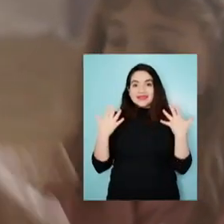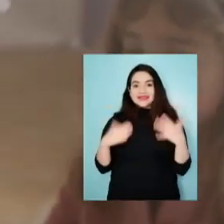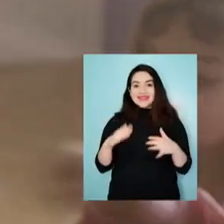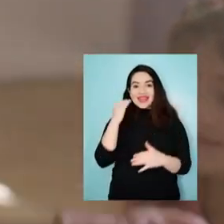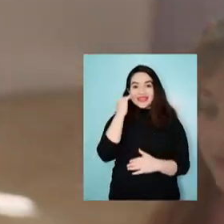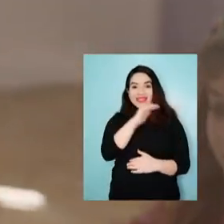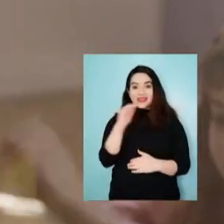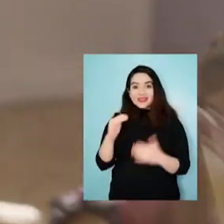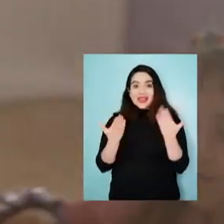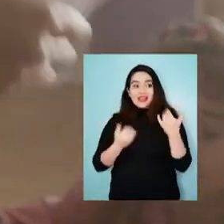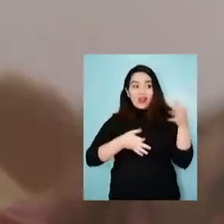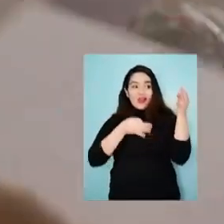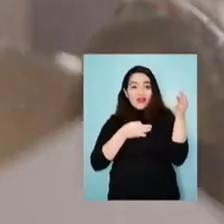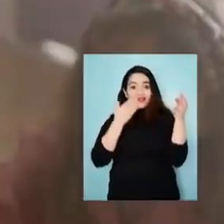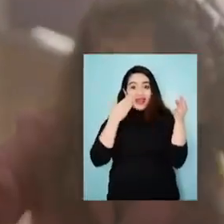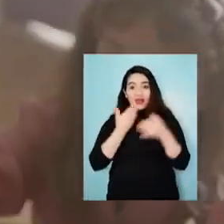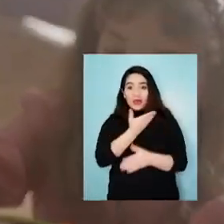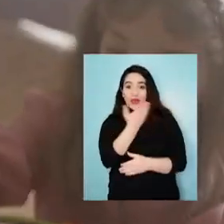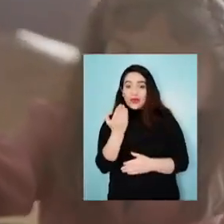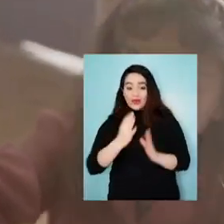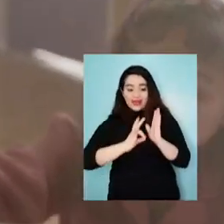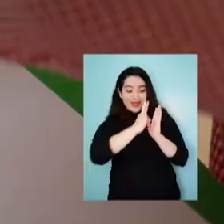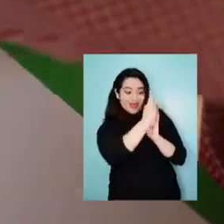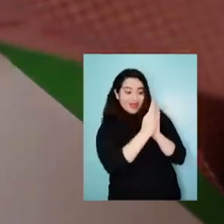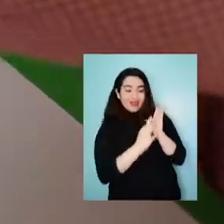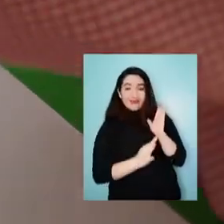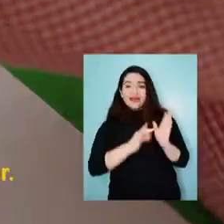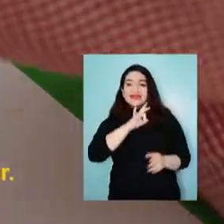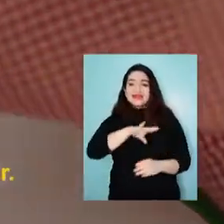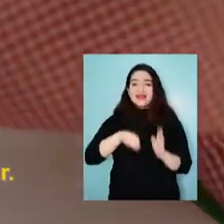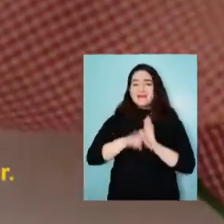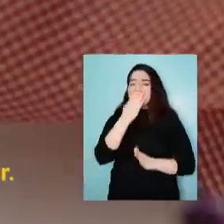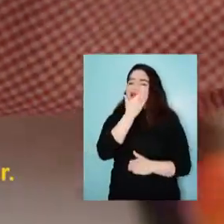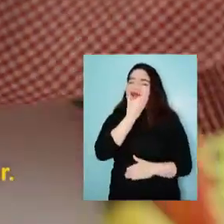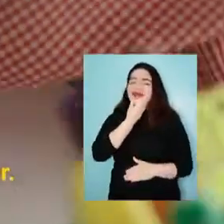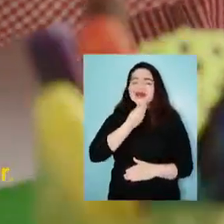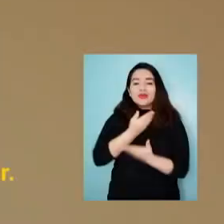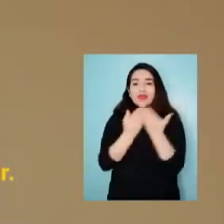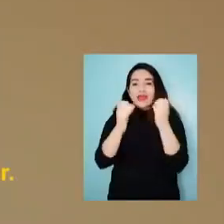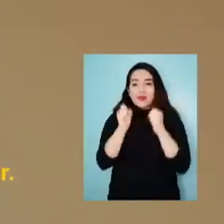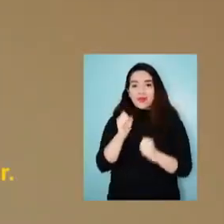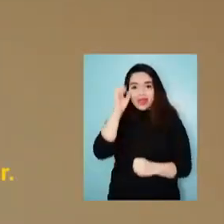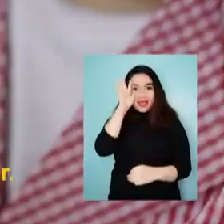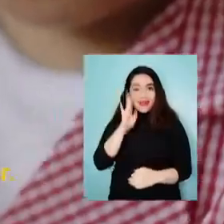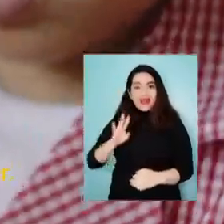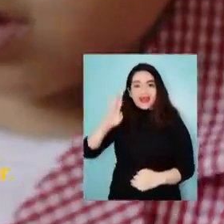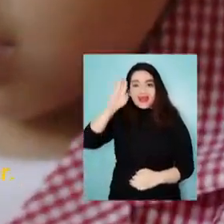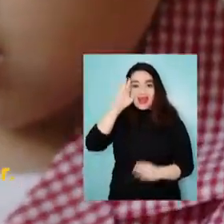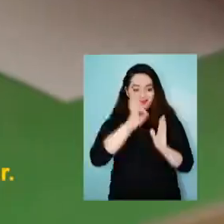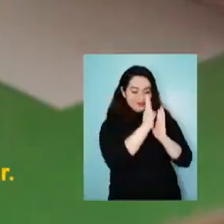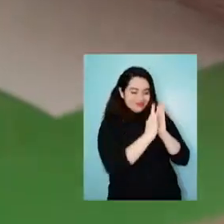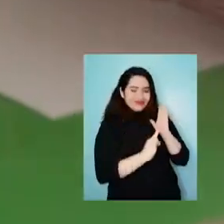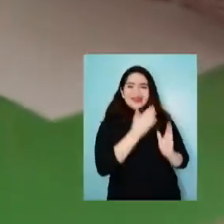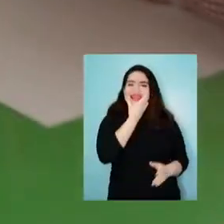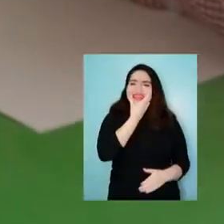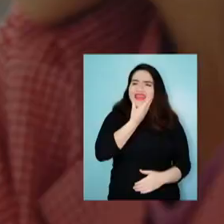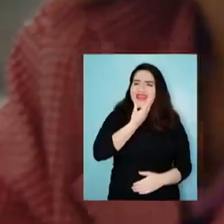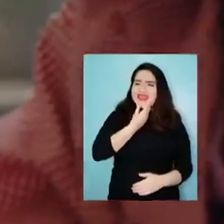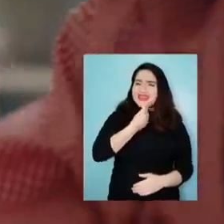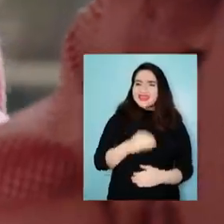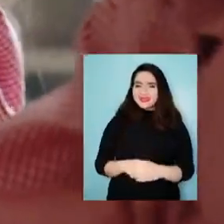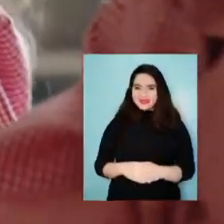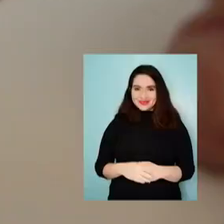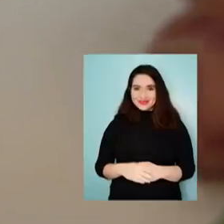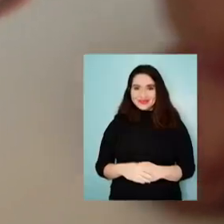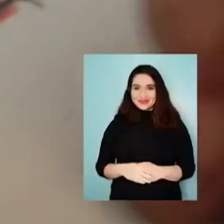Ya niños, necesito que en esta hoja en blanco dibujen el chile más lindo que puedan imaginar. ¡Qué lindo